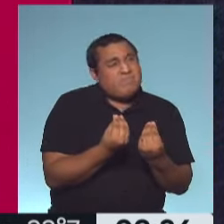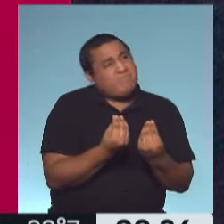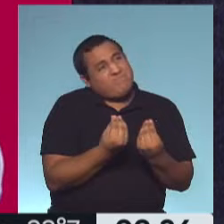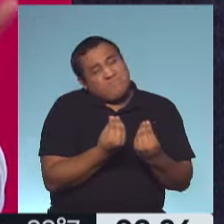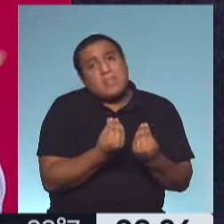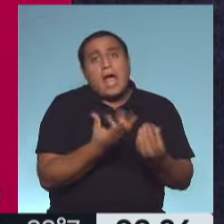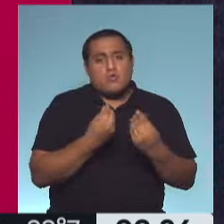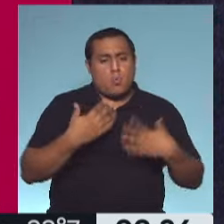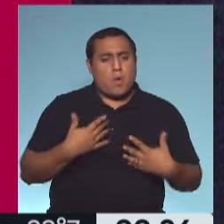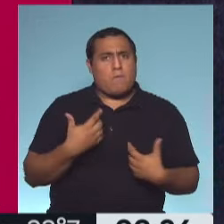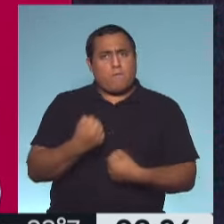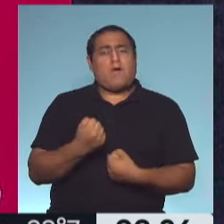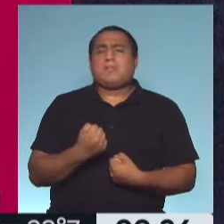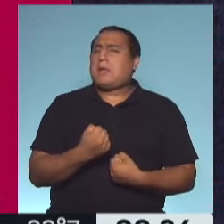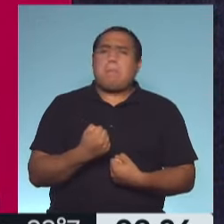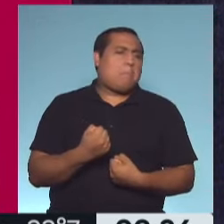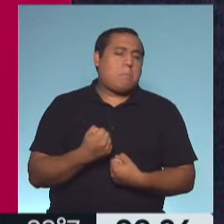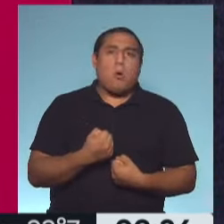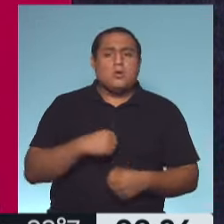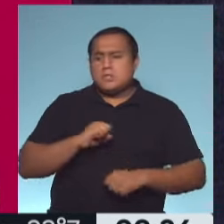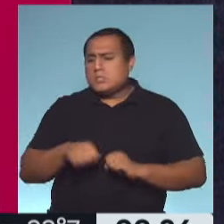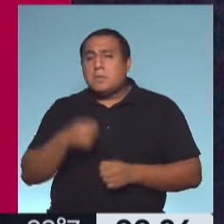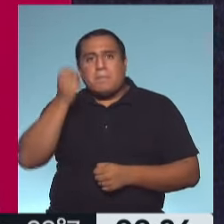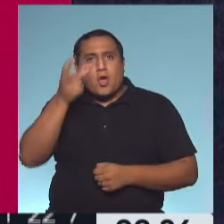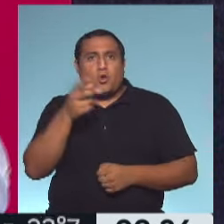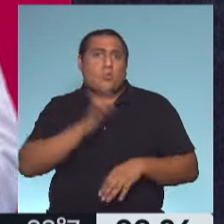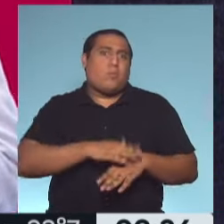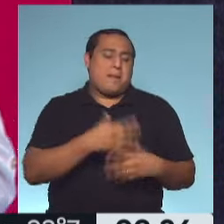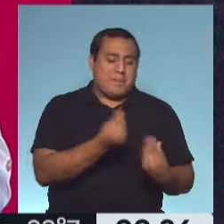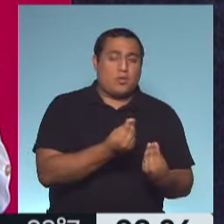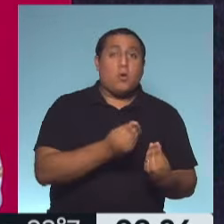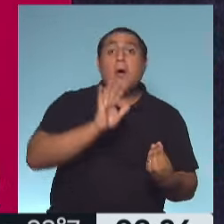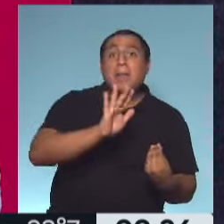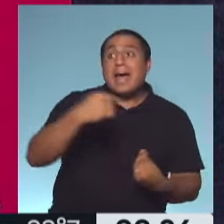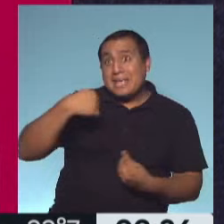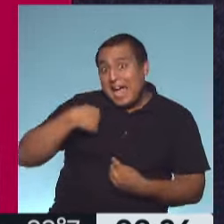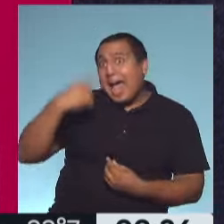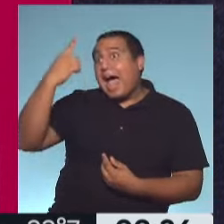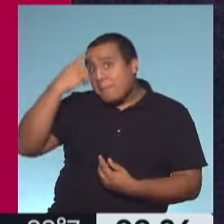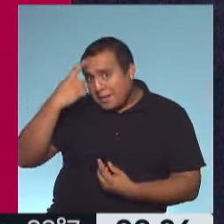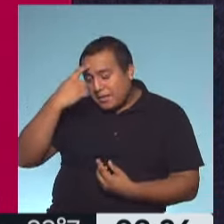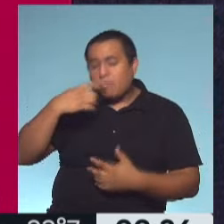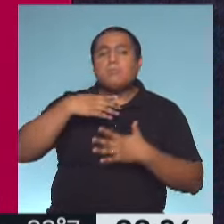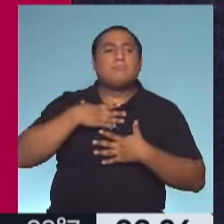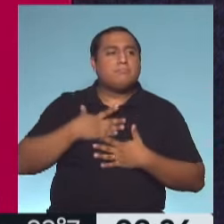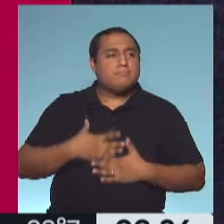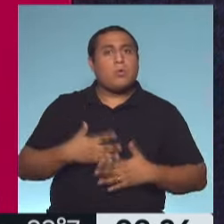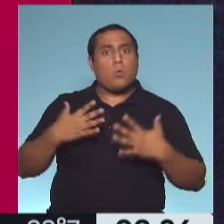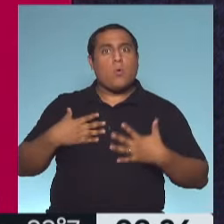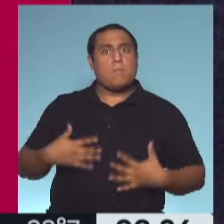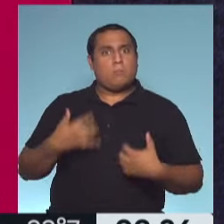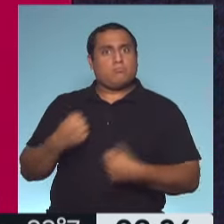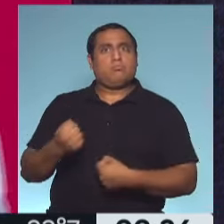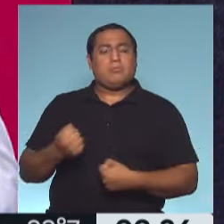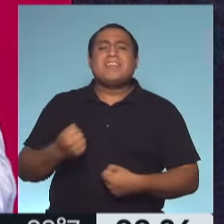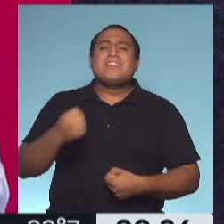sistema inmunológico ni para la ansiedad. Sí el aprendizaje. O sea, creo que tenemos que plantear realmente, tenemos que tener una charla